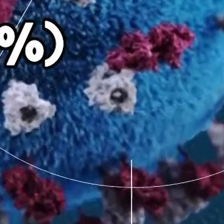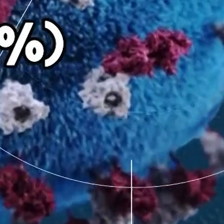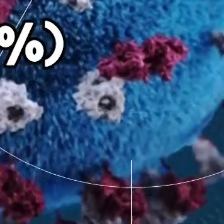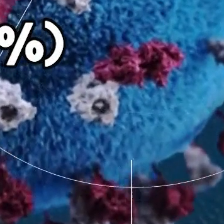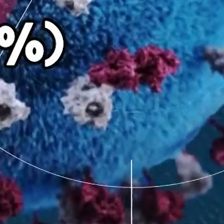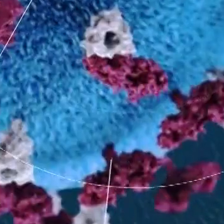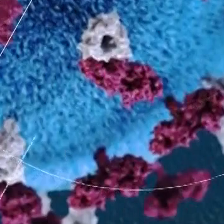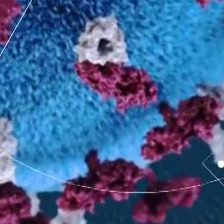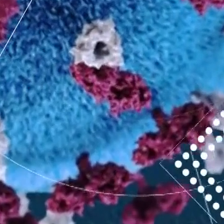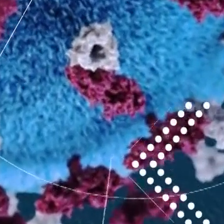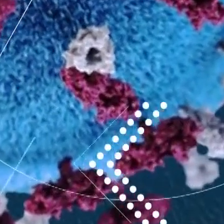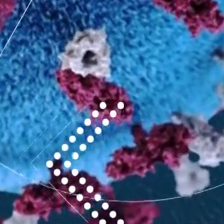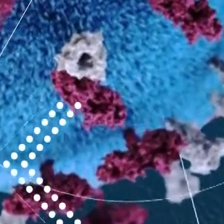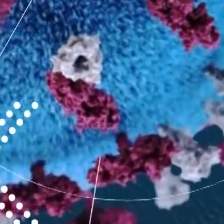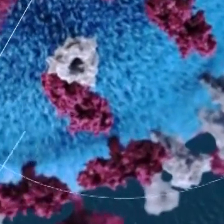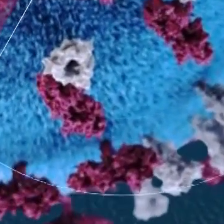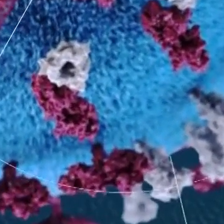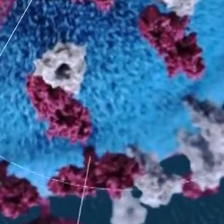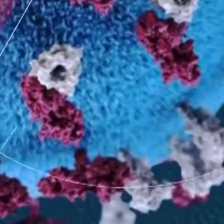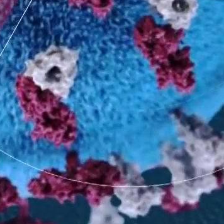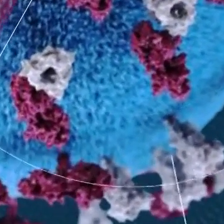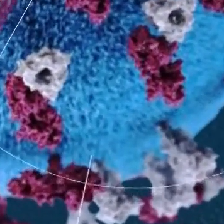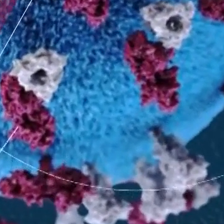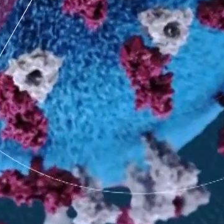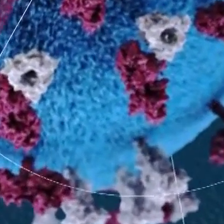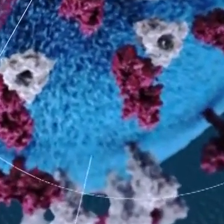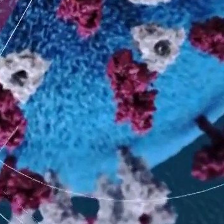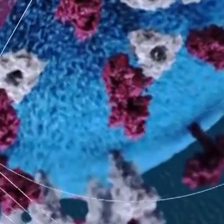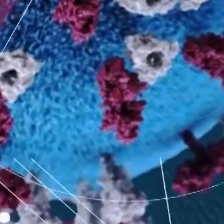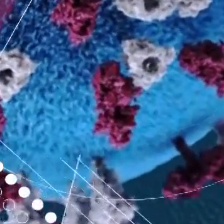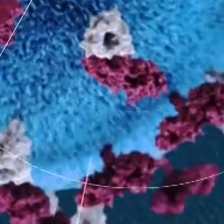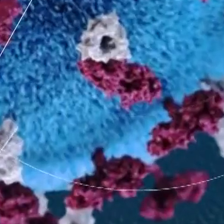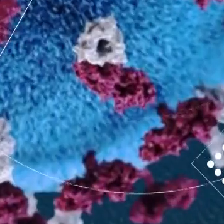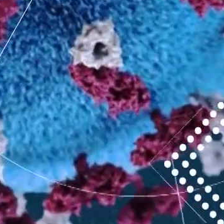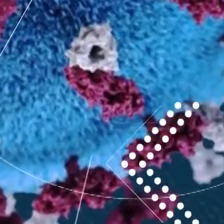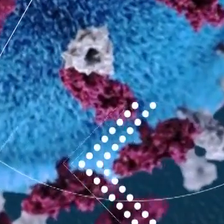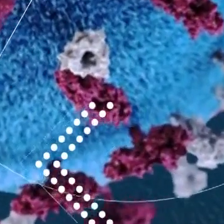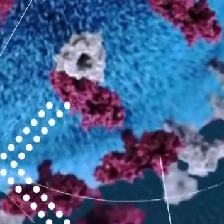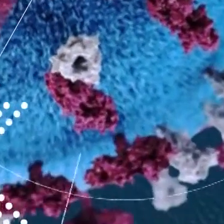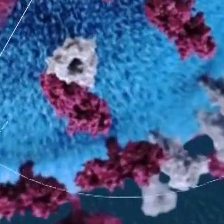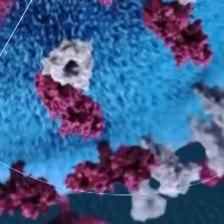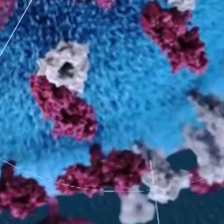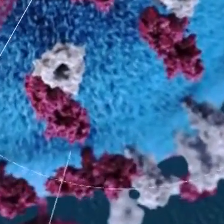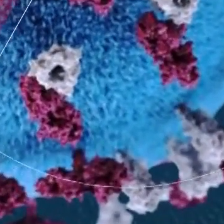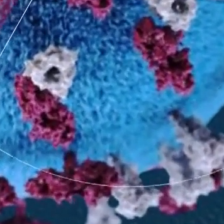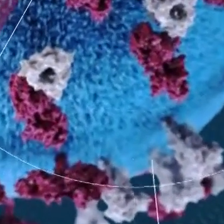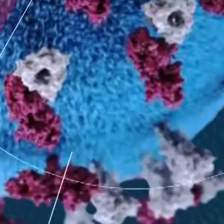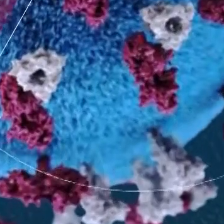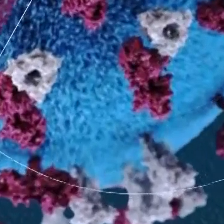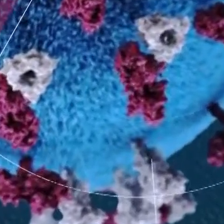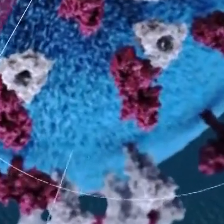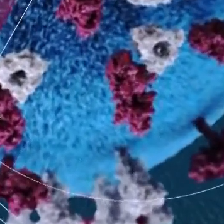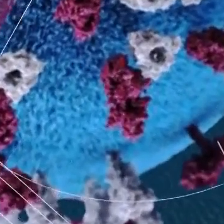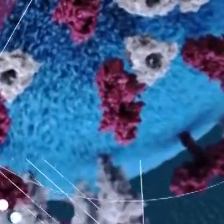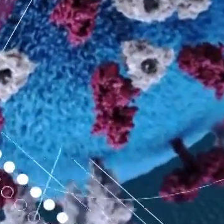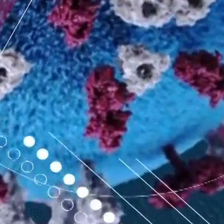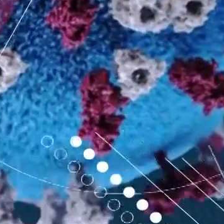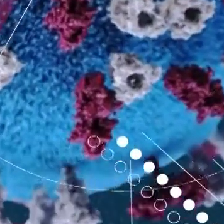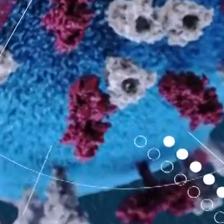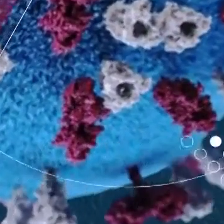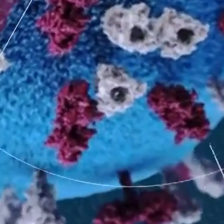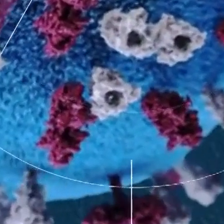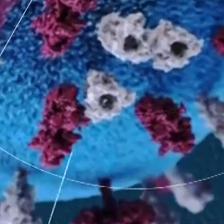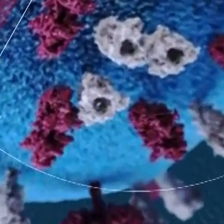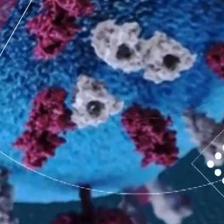el 54,4%. Ahora nos trasladamos a otros datos con respecto al COVID